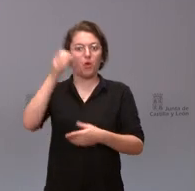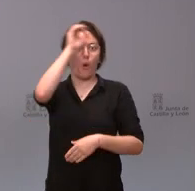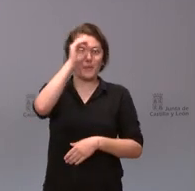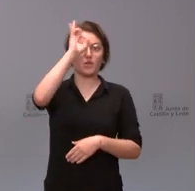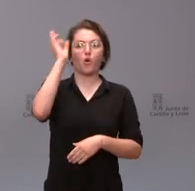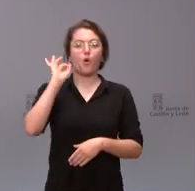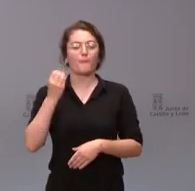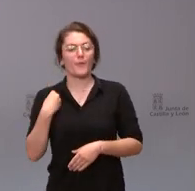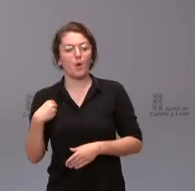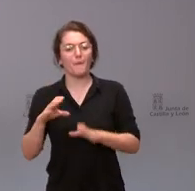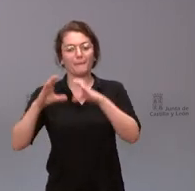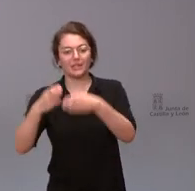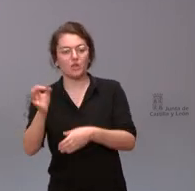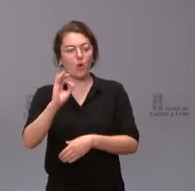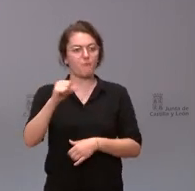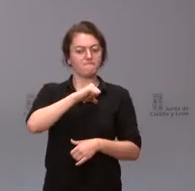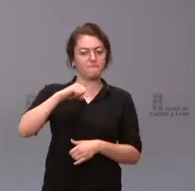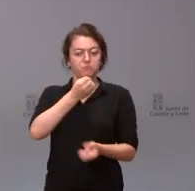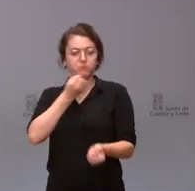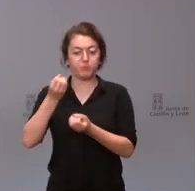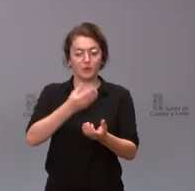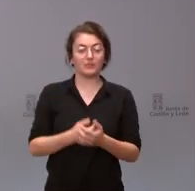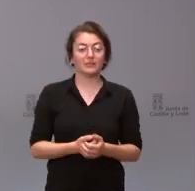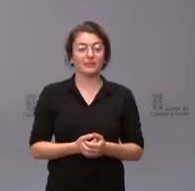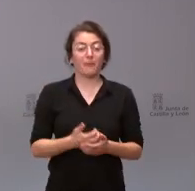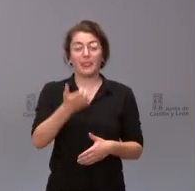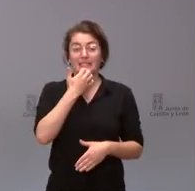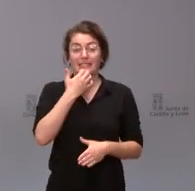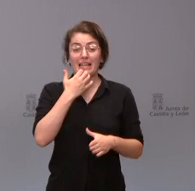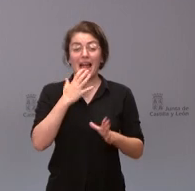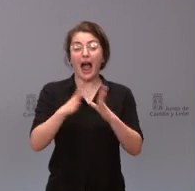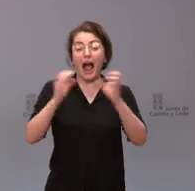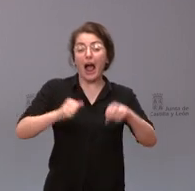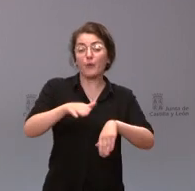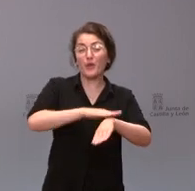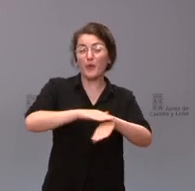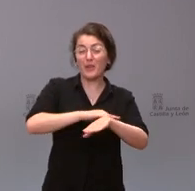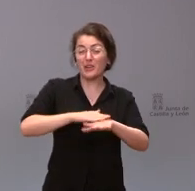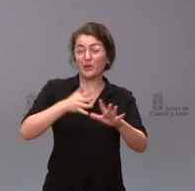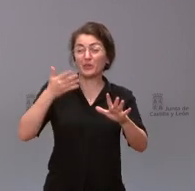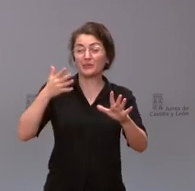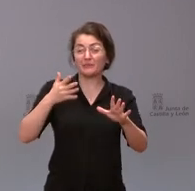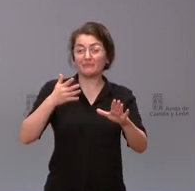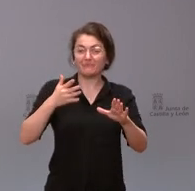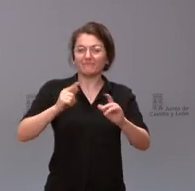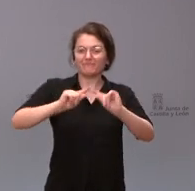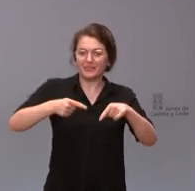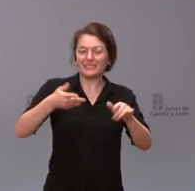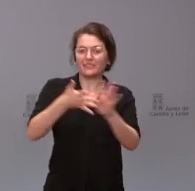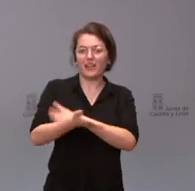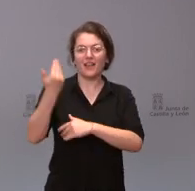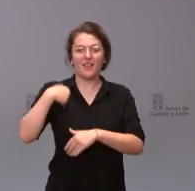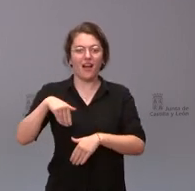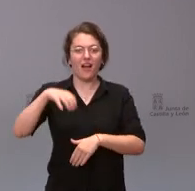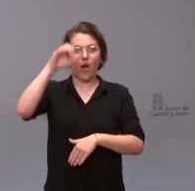personalmente suscribir un acuerdo de gobierno en una comunidad autónoma no supone renunciar a los principios o ideas que tiene cada cual